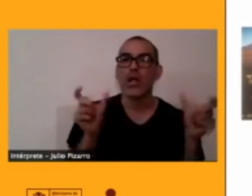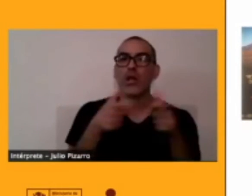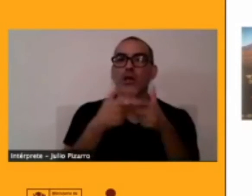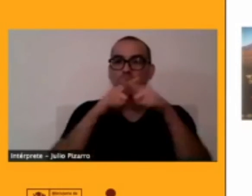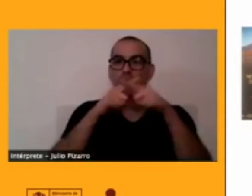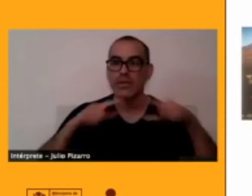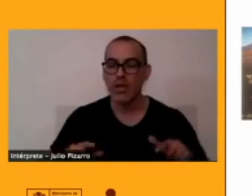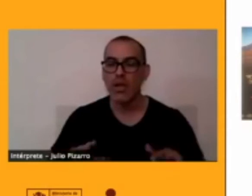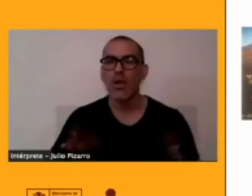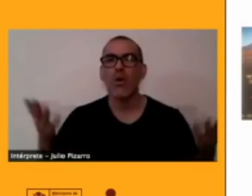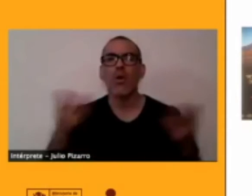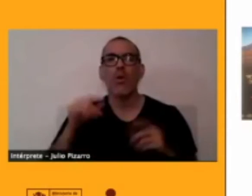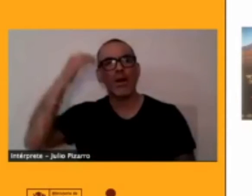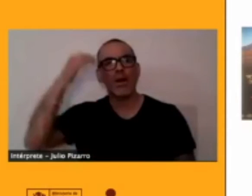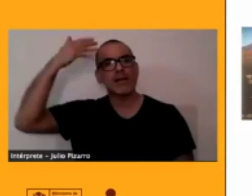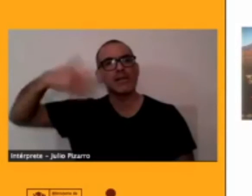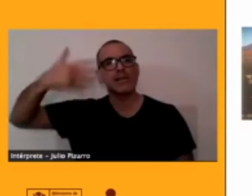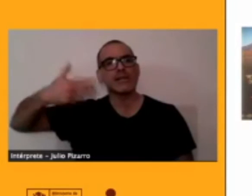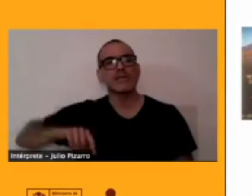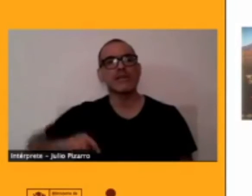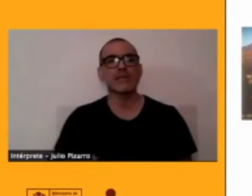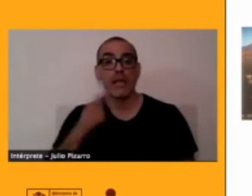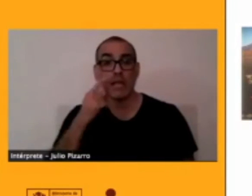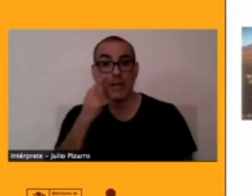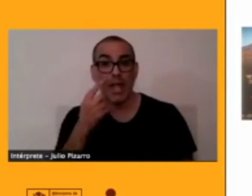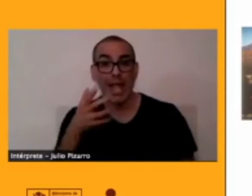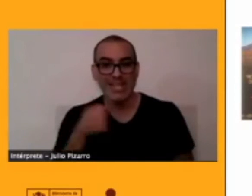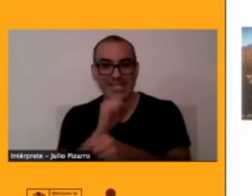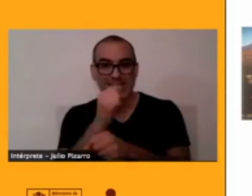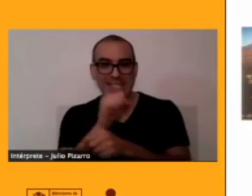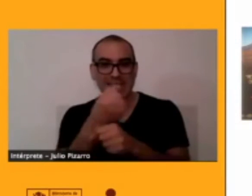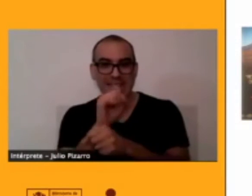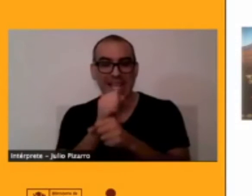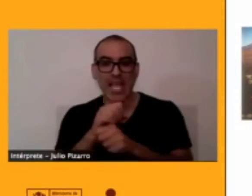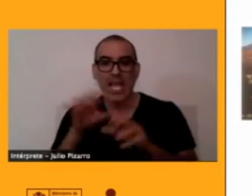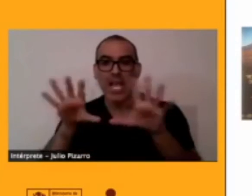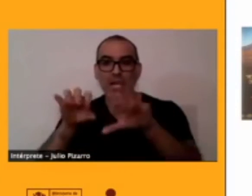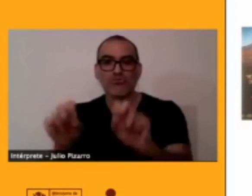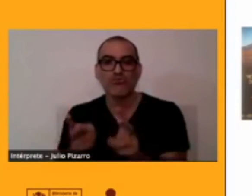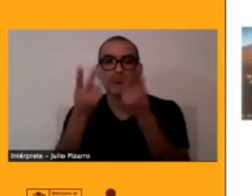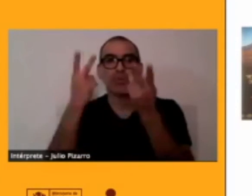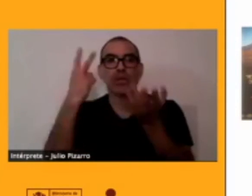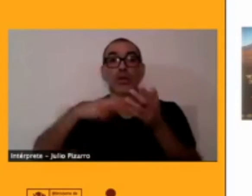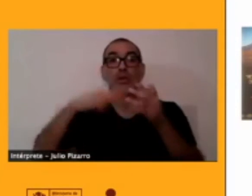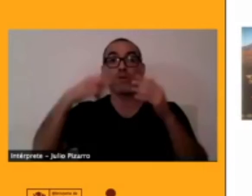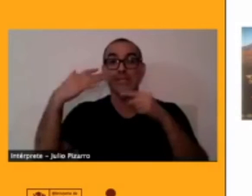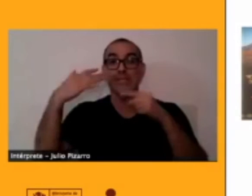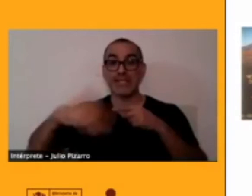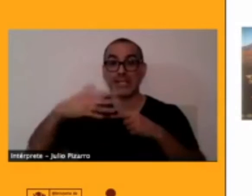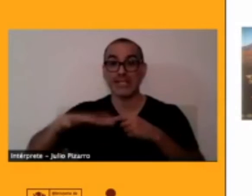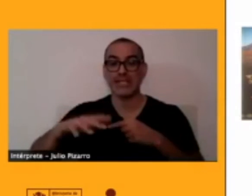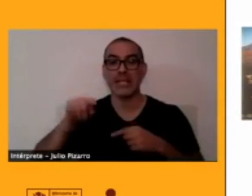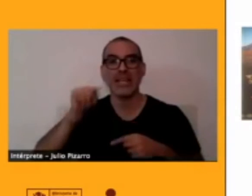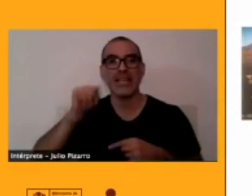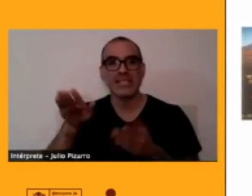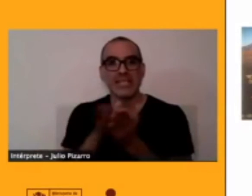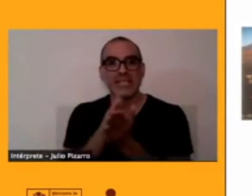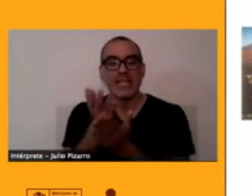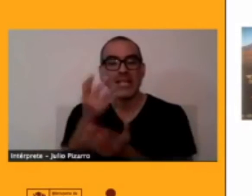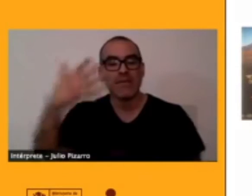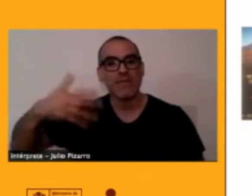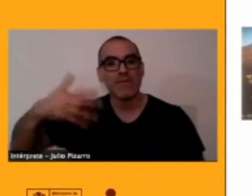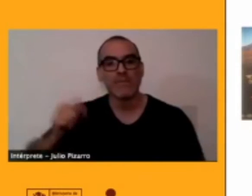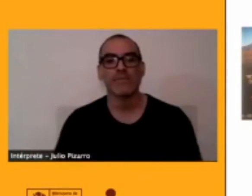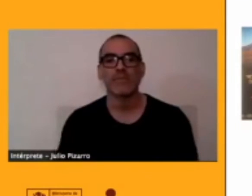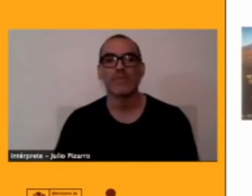es la importancia de ese libro de taller de revitalización del 2015? Ese libro muestra o